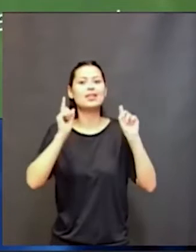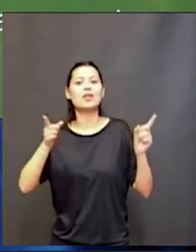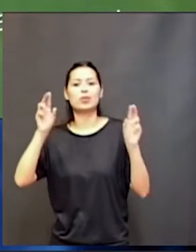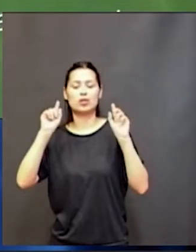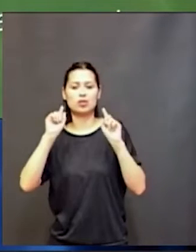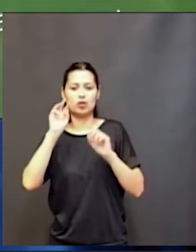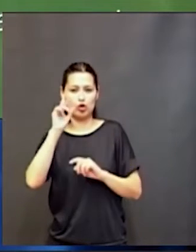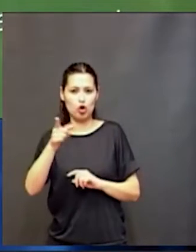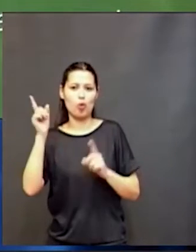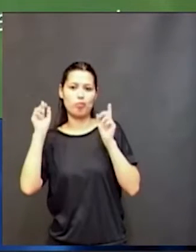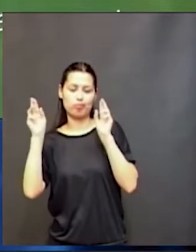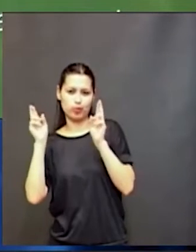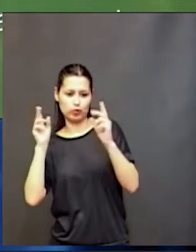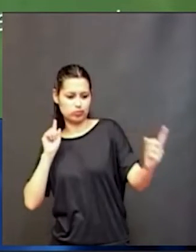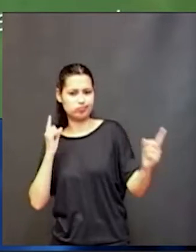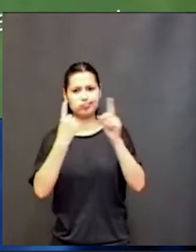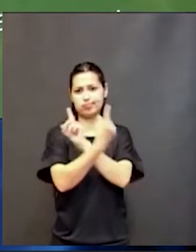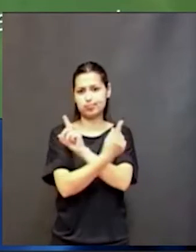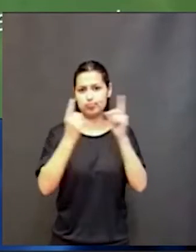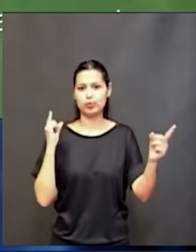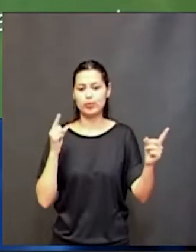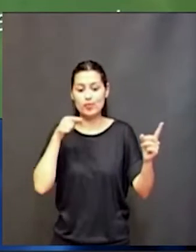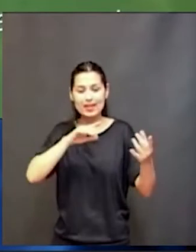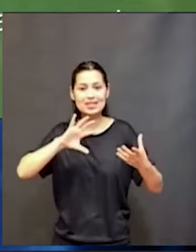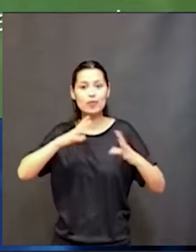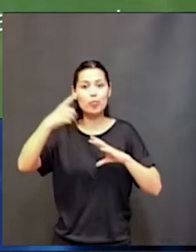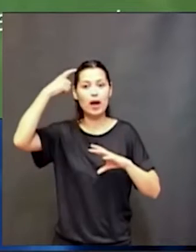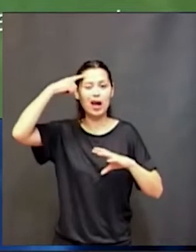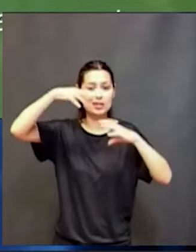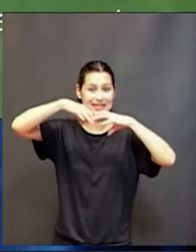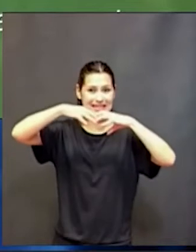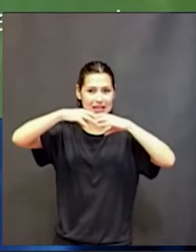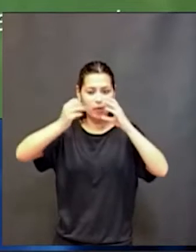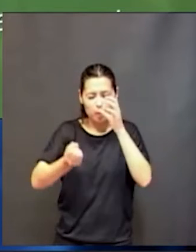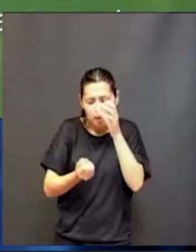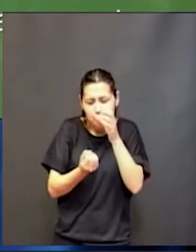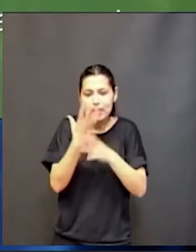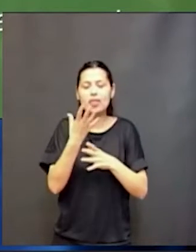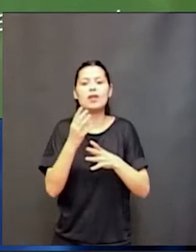el cerebro así va a poder activar lo que se llama el modo activo, el modo activo que nos permite